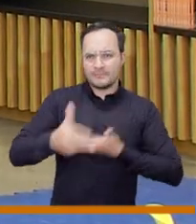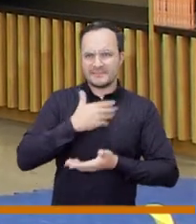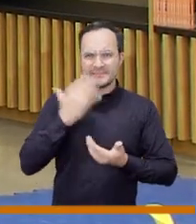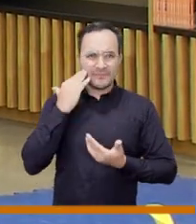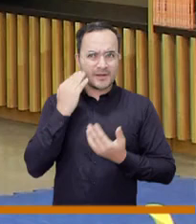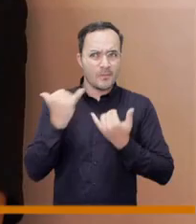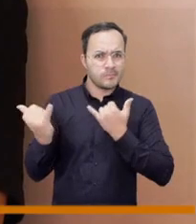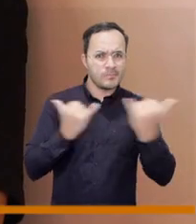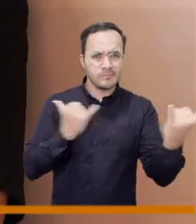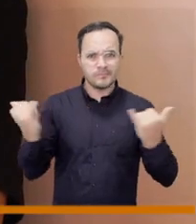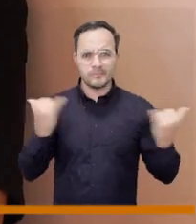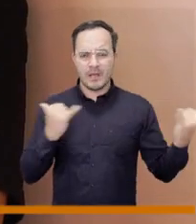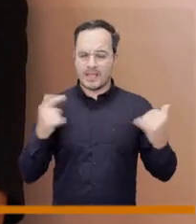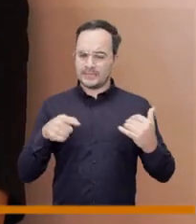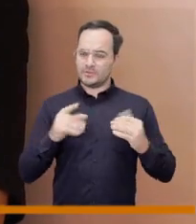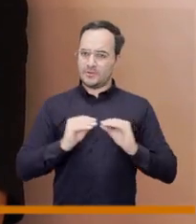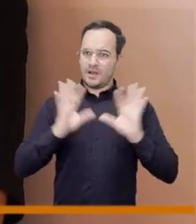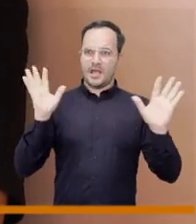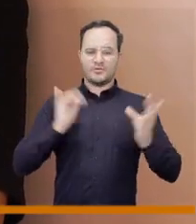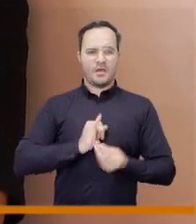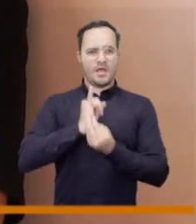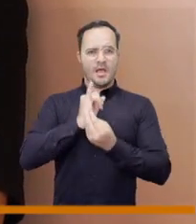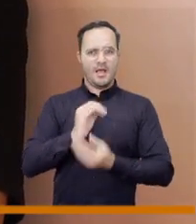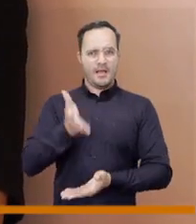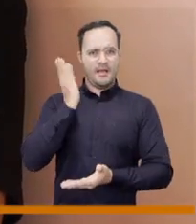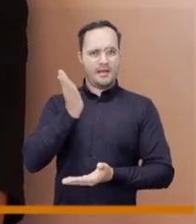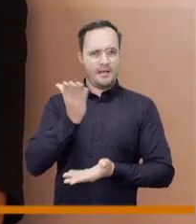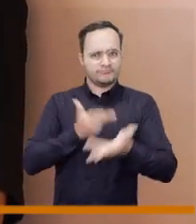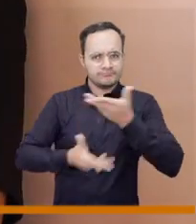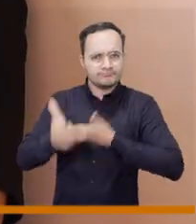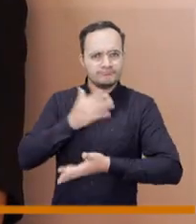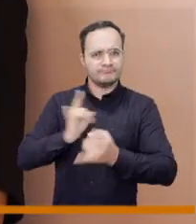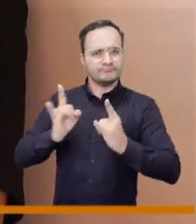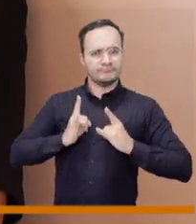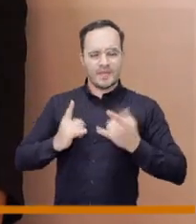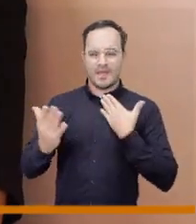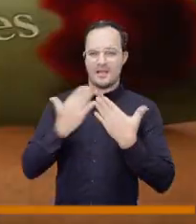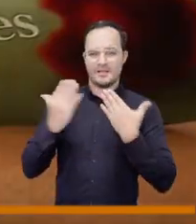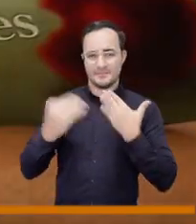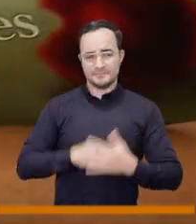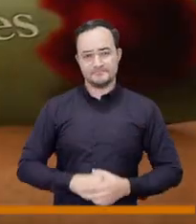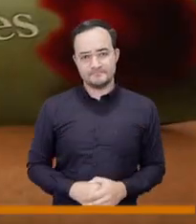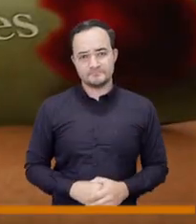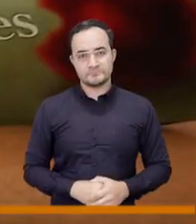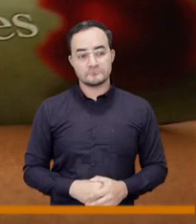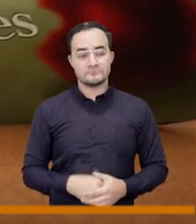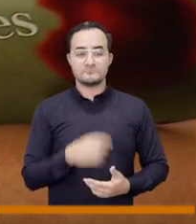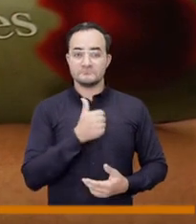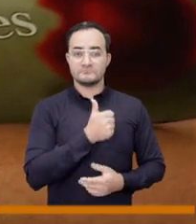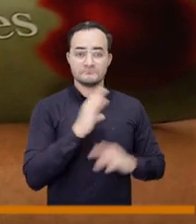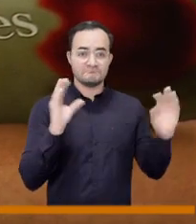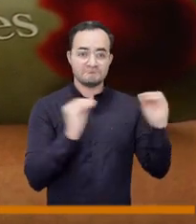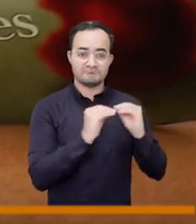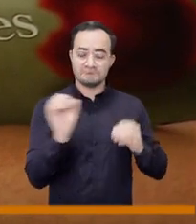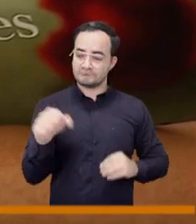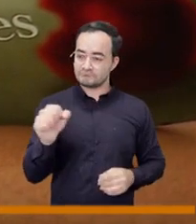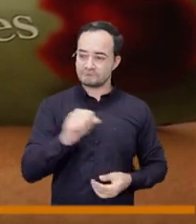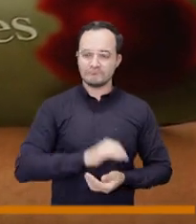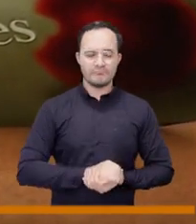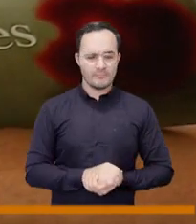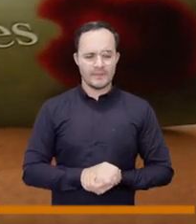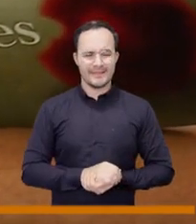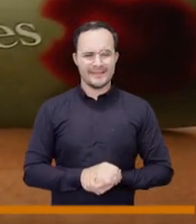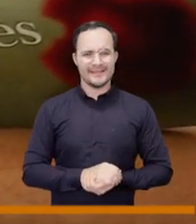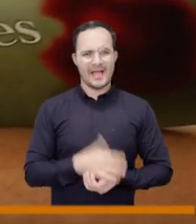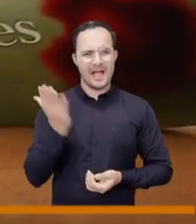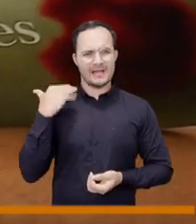lo que está pasando y a los demás actores para poder generar institucionalidad y confianza concejal en eso estoy muy de